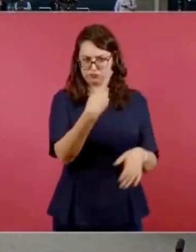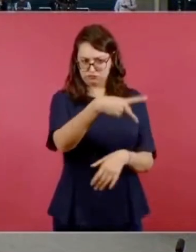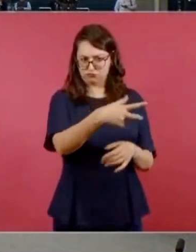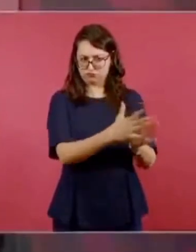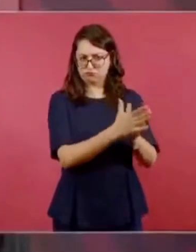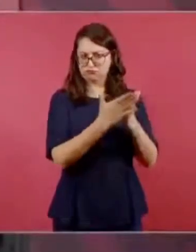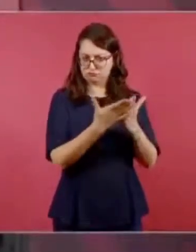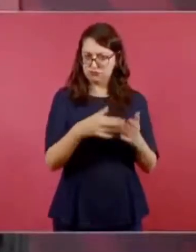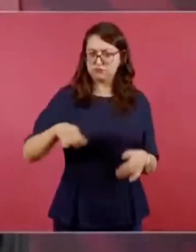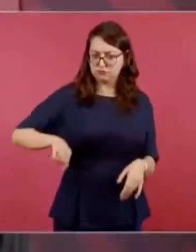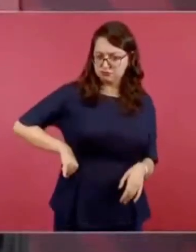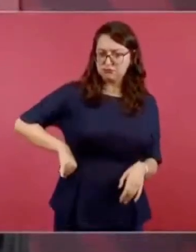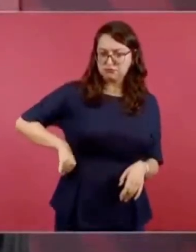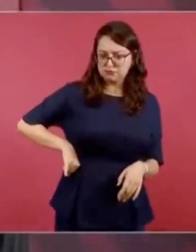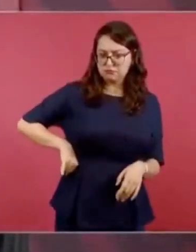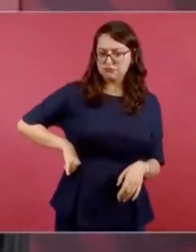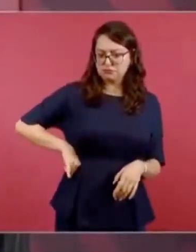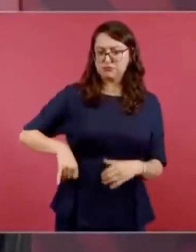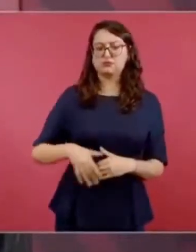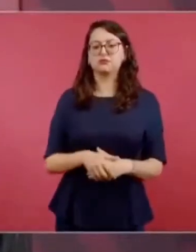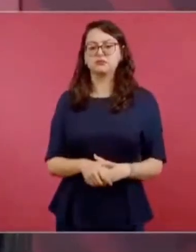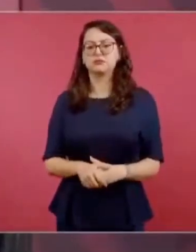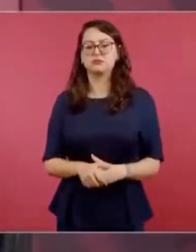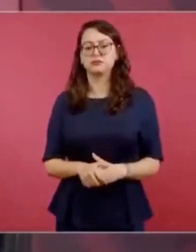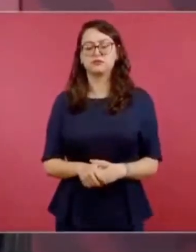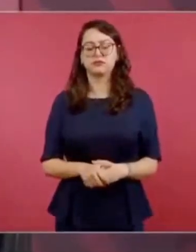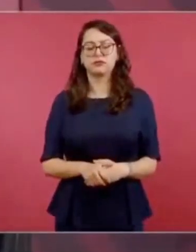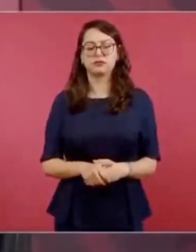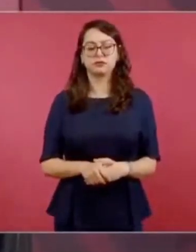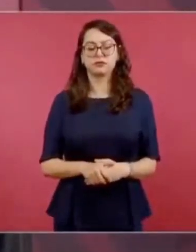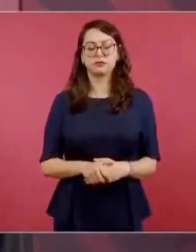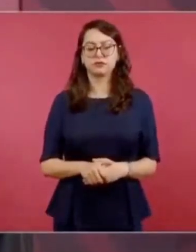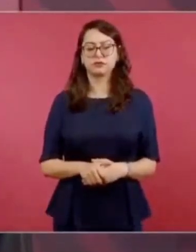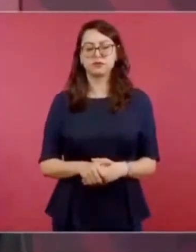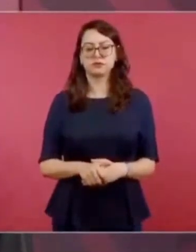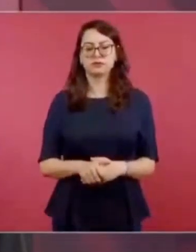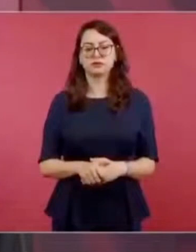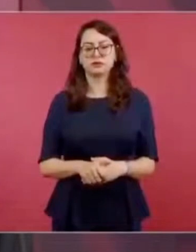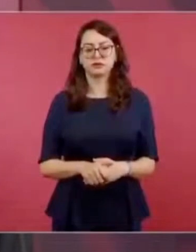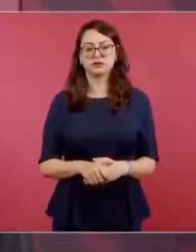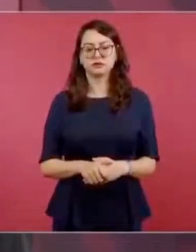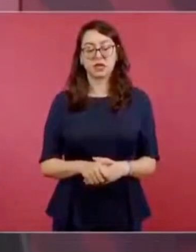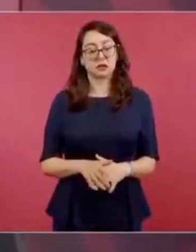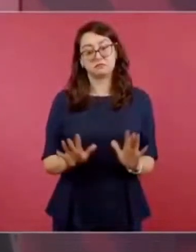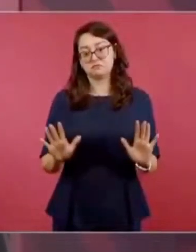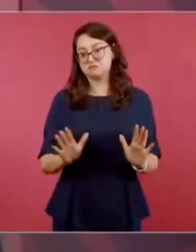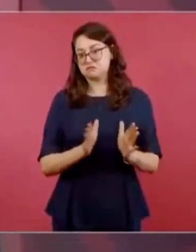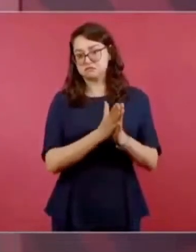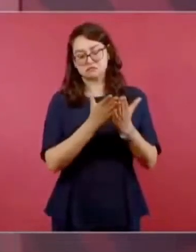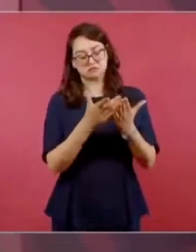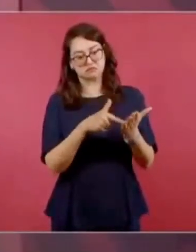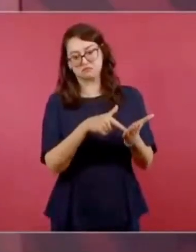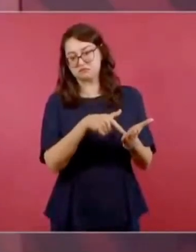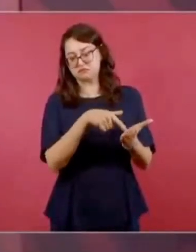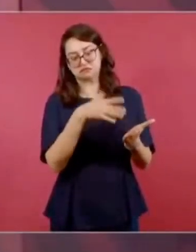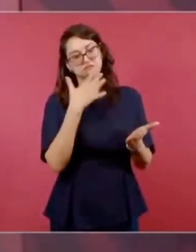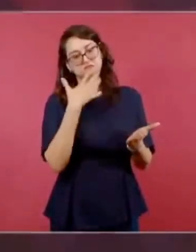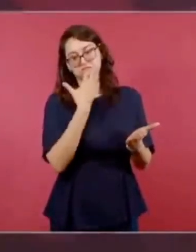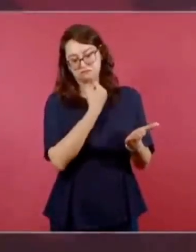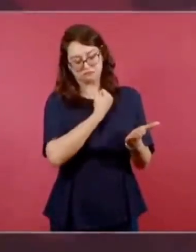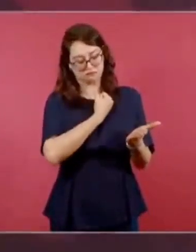de Katz, es para mí el mejor libro escrito